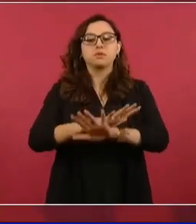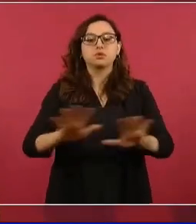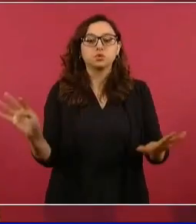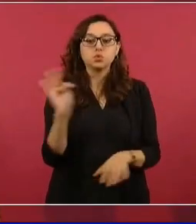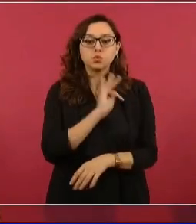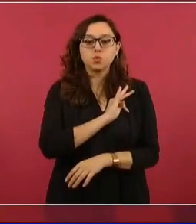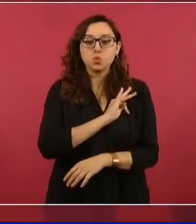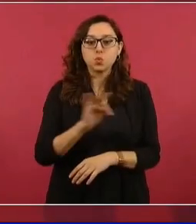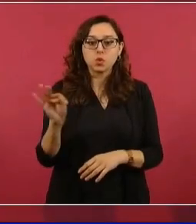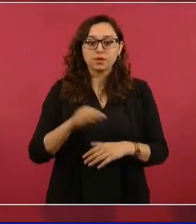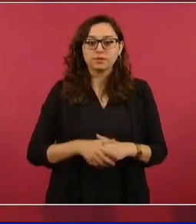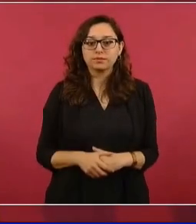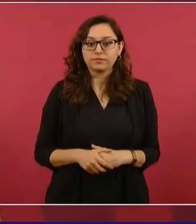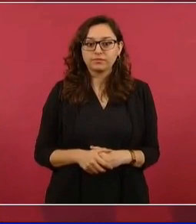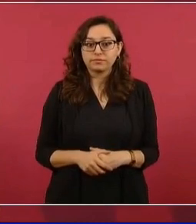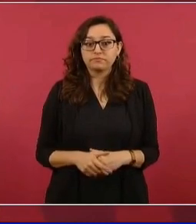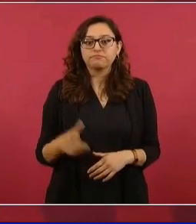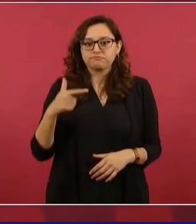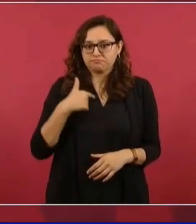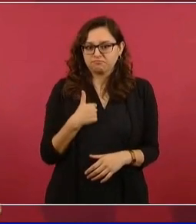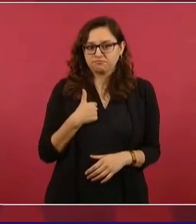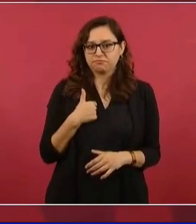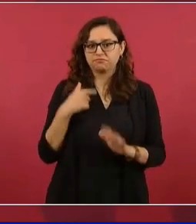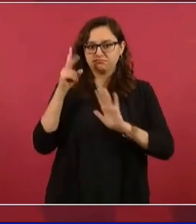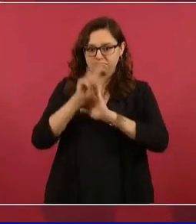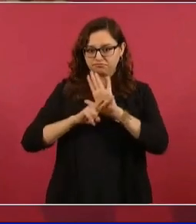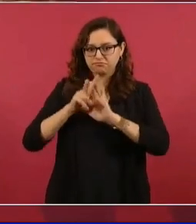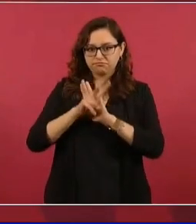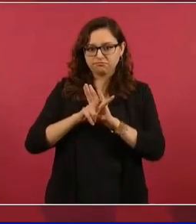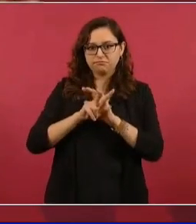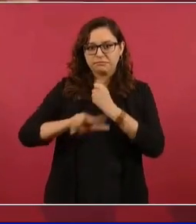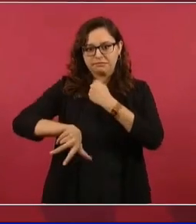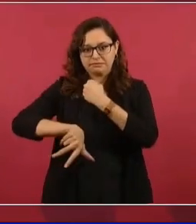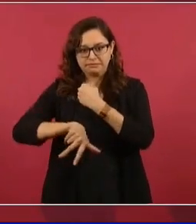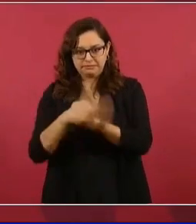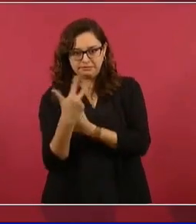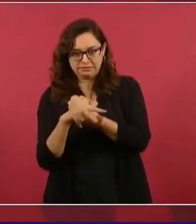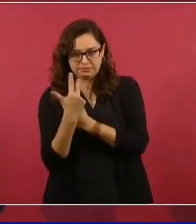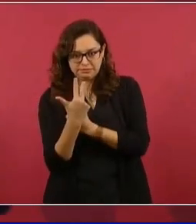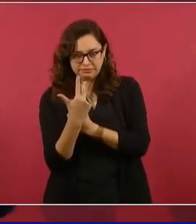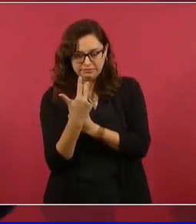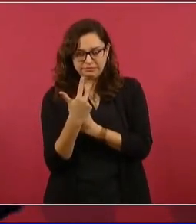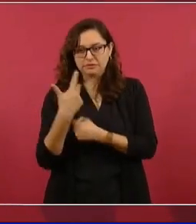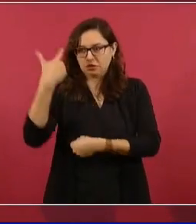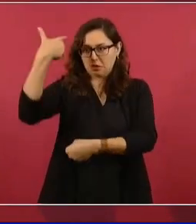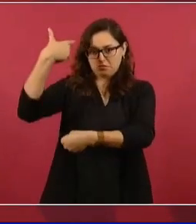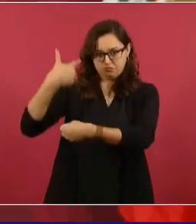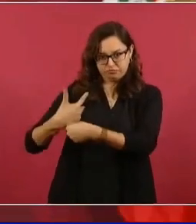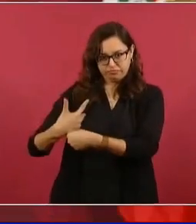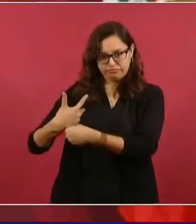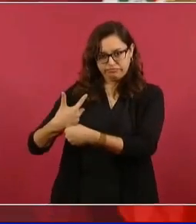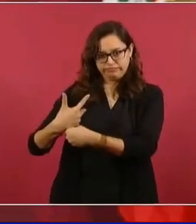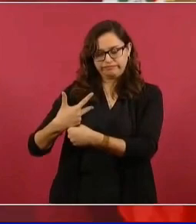El caso es que grabé 13 mensajes que van a empezar a pasar desde